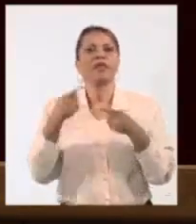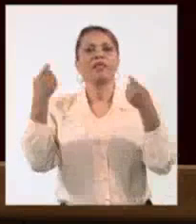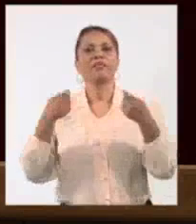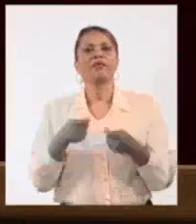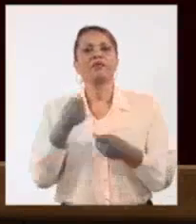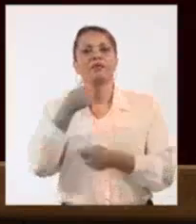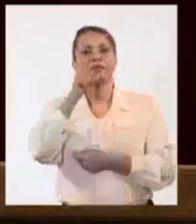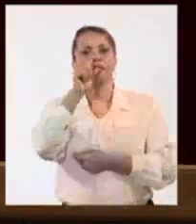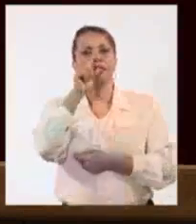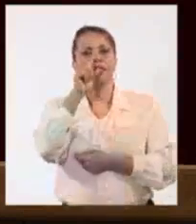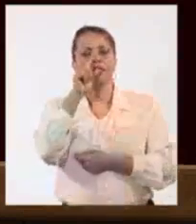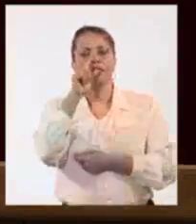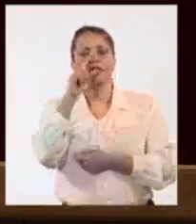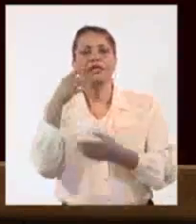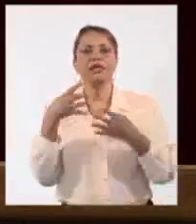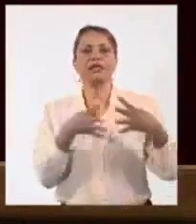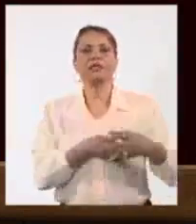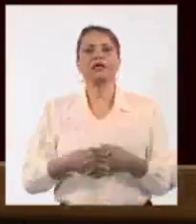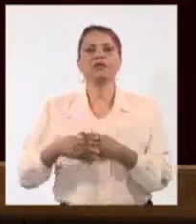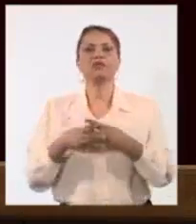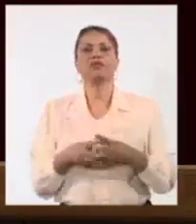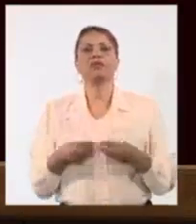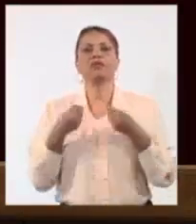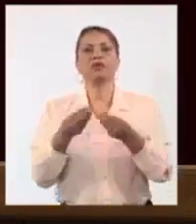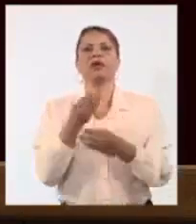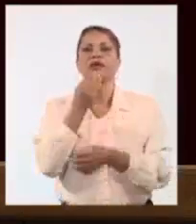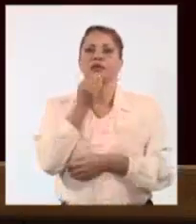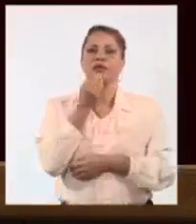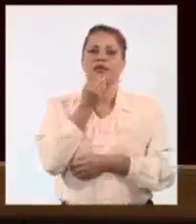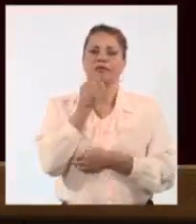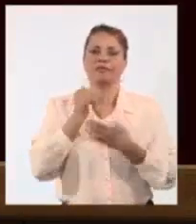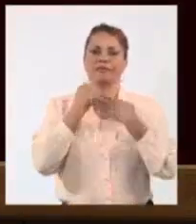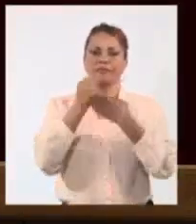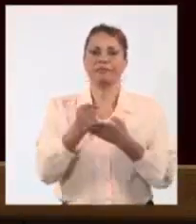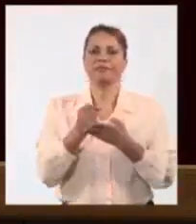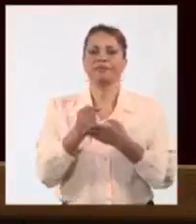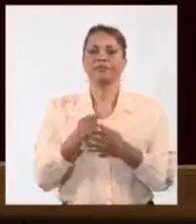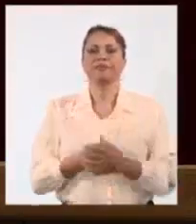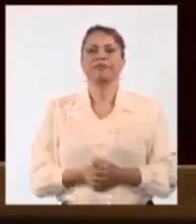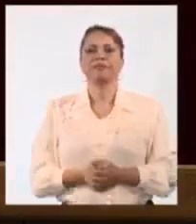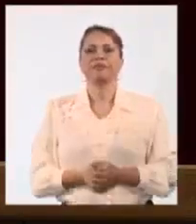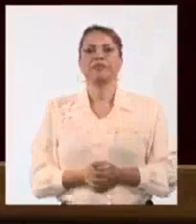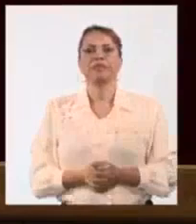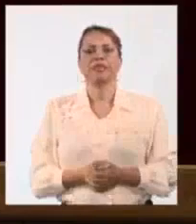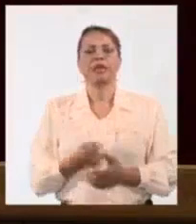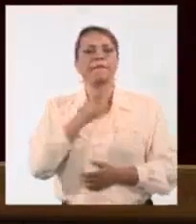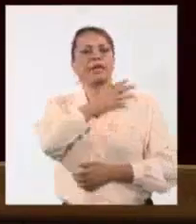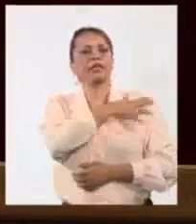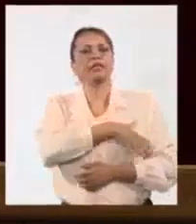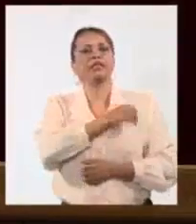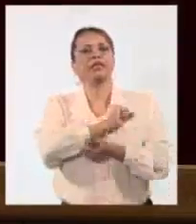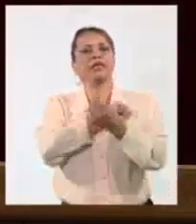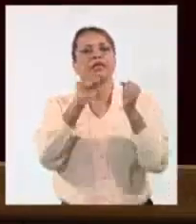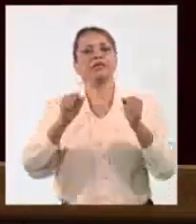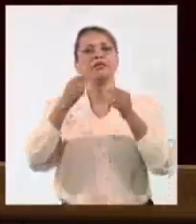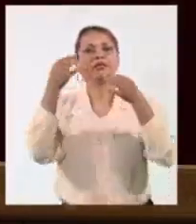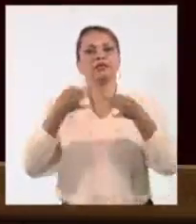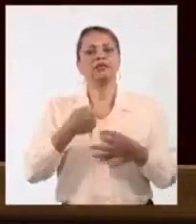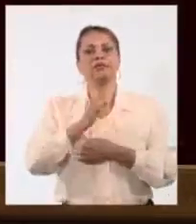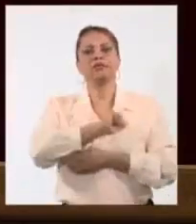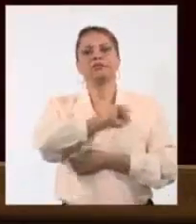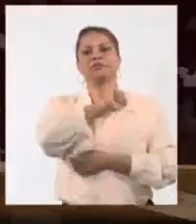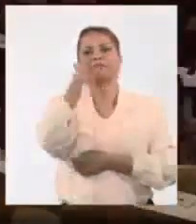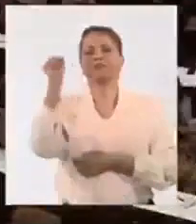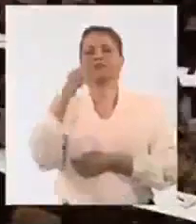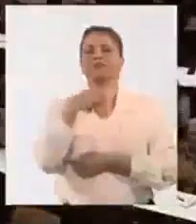que Estados Unidos garantiza a Israel. Debe cesar el genocidio. Por Palestina libre siempre se alzará la voz de